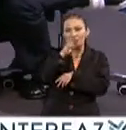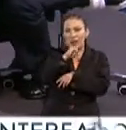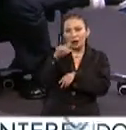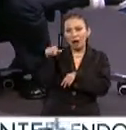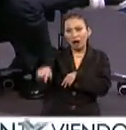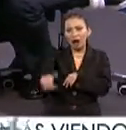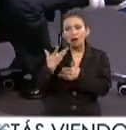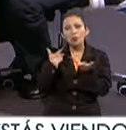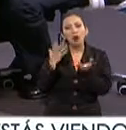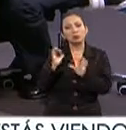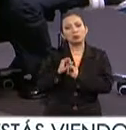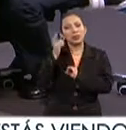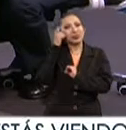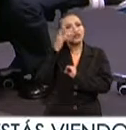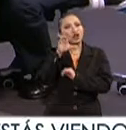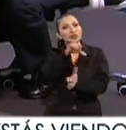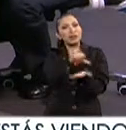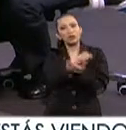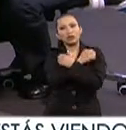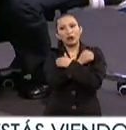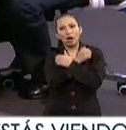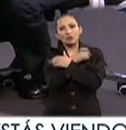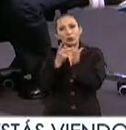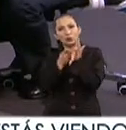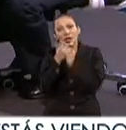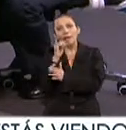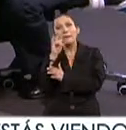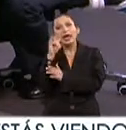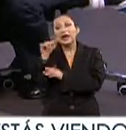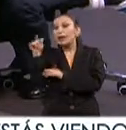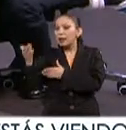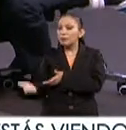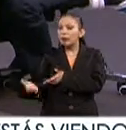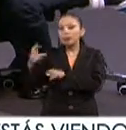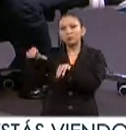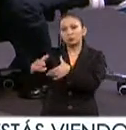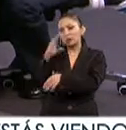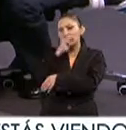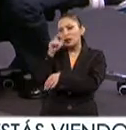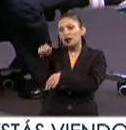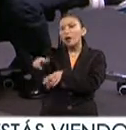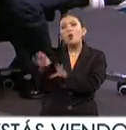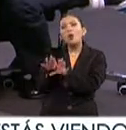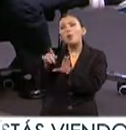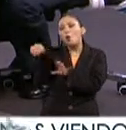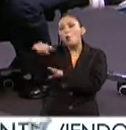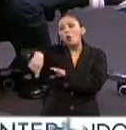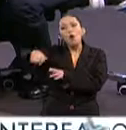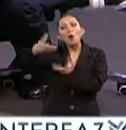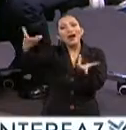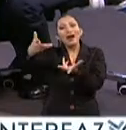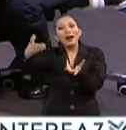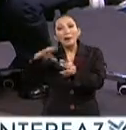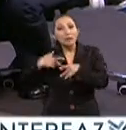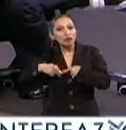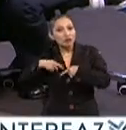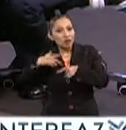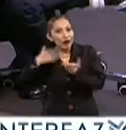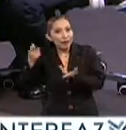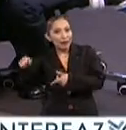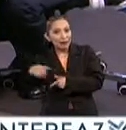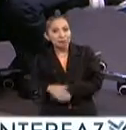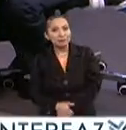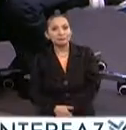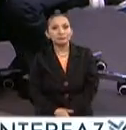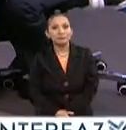y que funge como el director del Centro de Educación Continua del IPN Unidad Mazatlán, precisamente, ¿cómo lo está recibiendo la comunidad mazatleca?